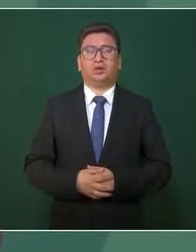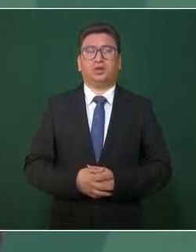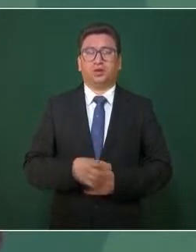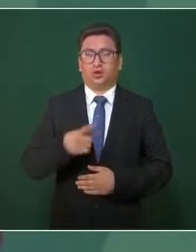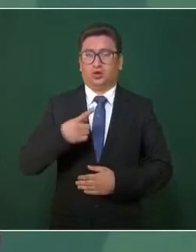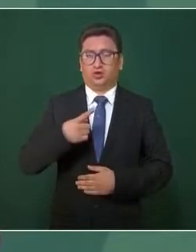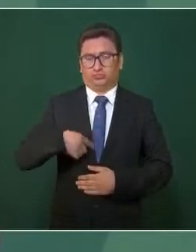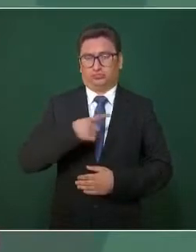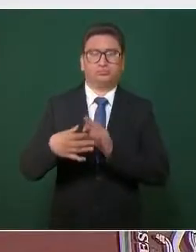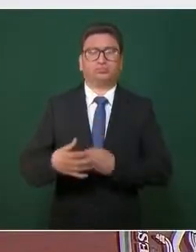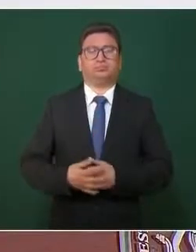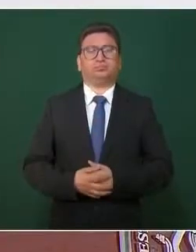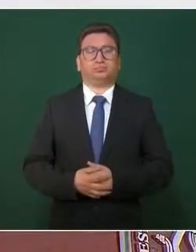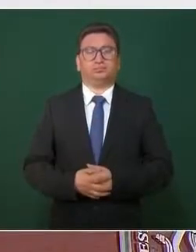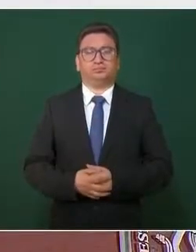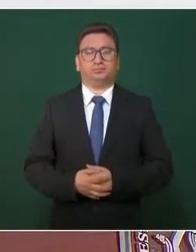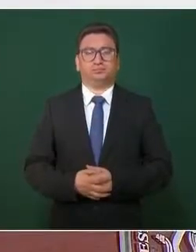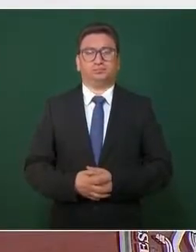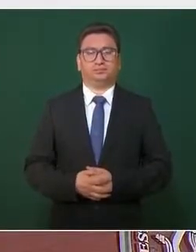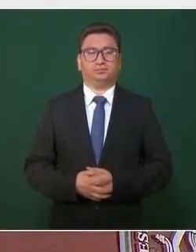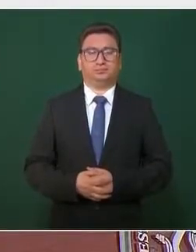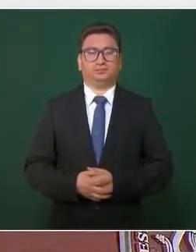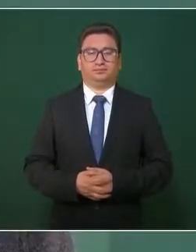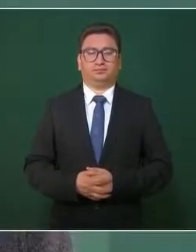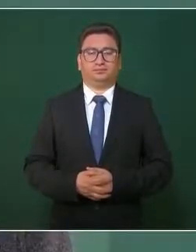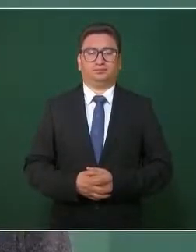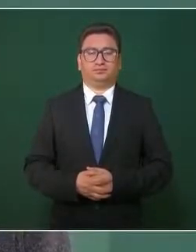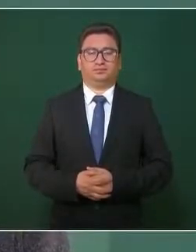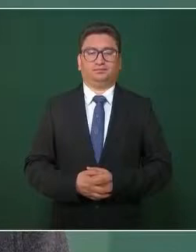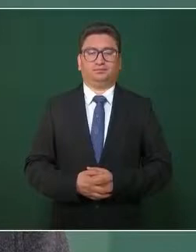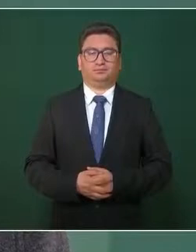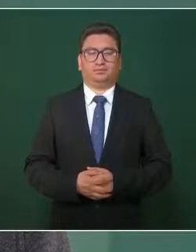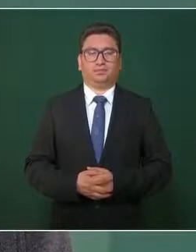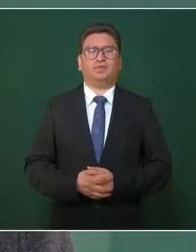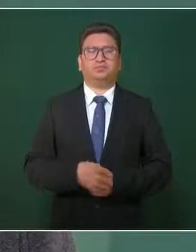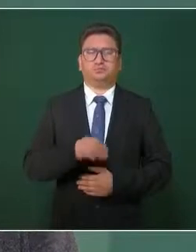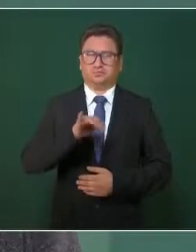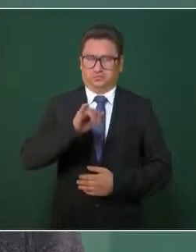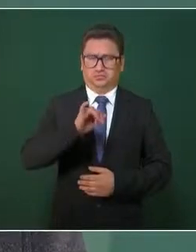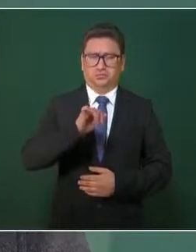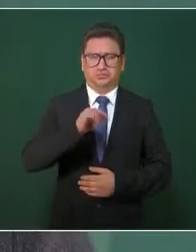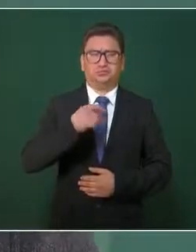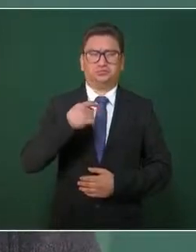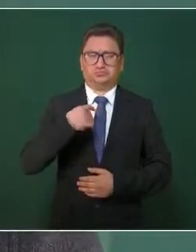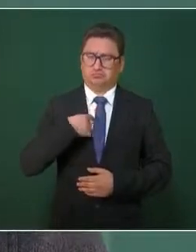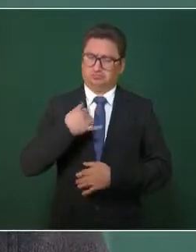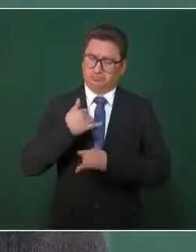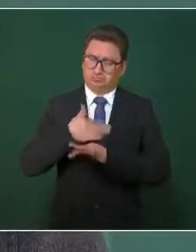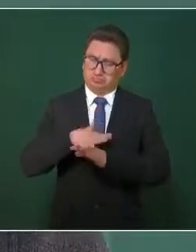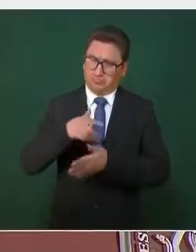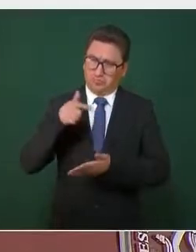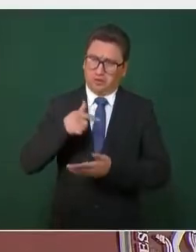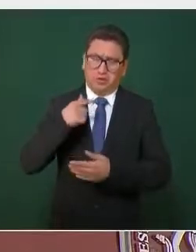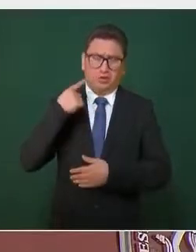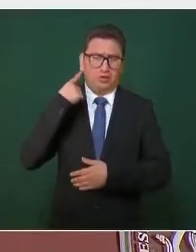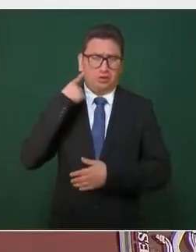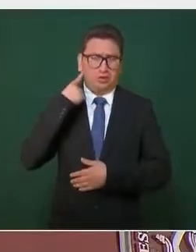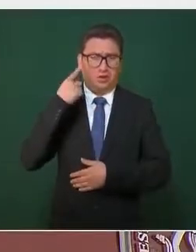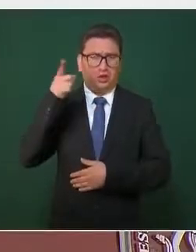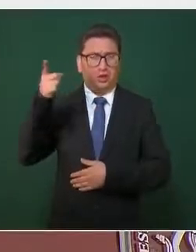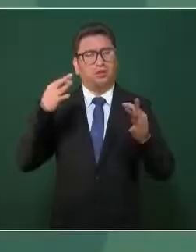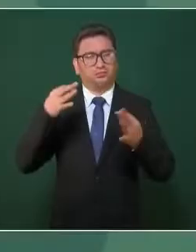coordinación y sí me enteré, me informé de sus